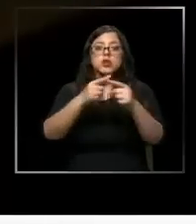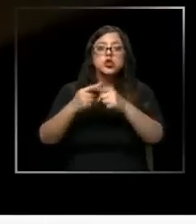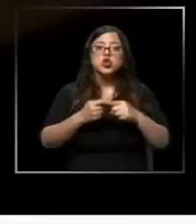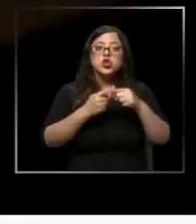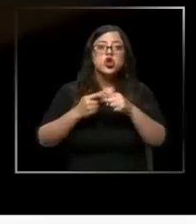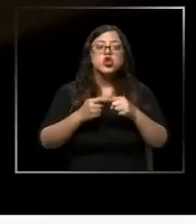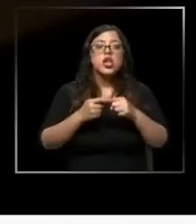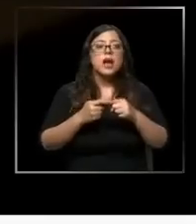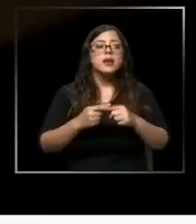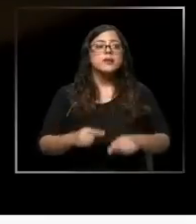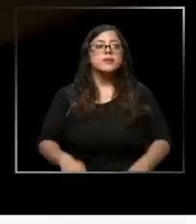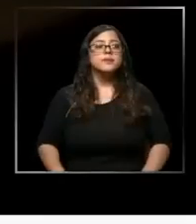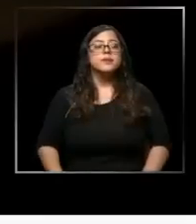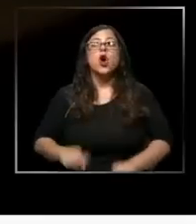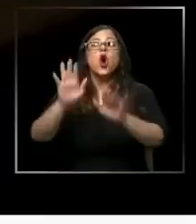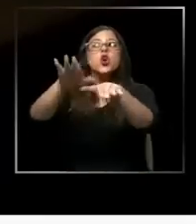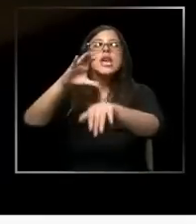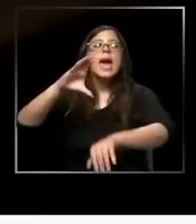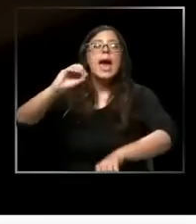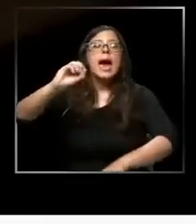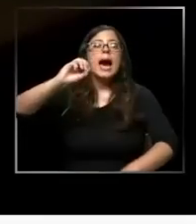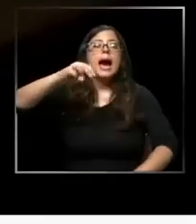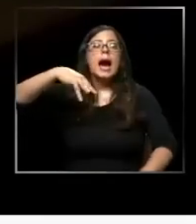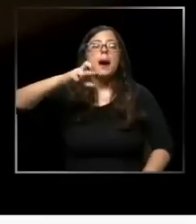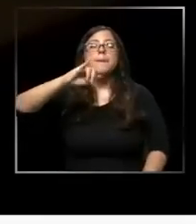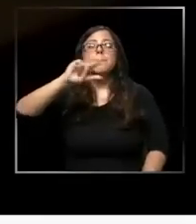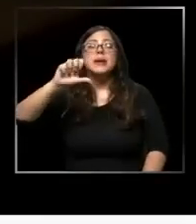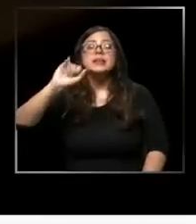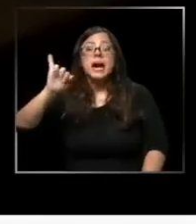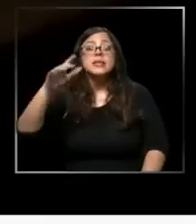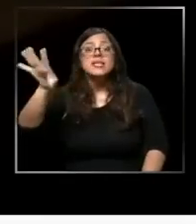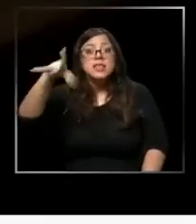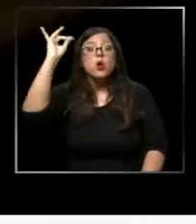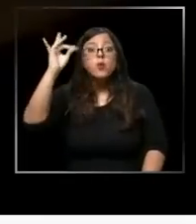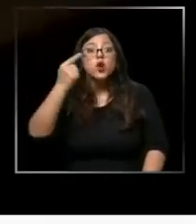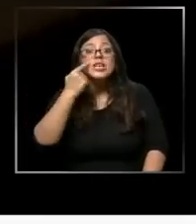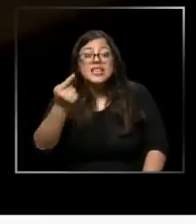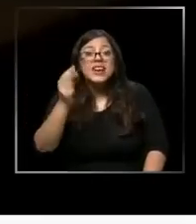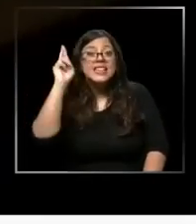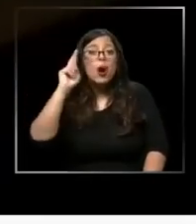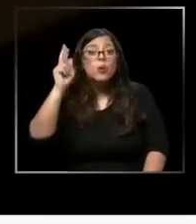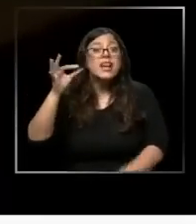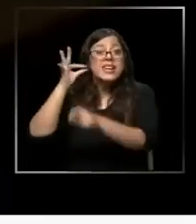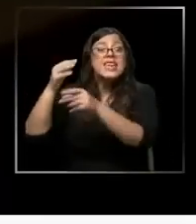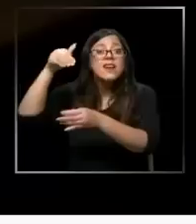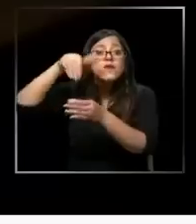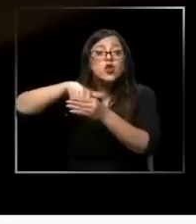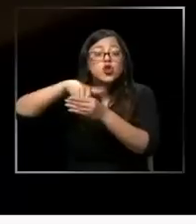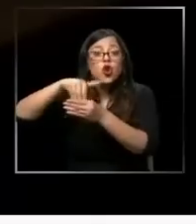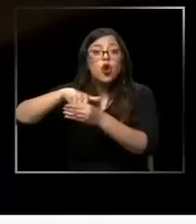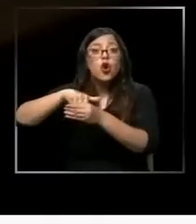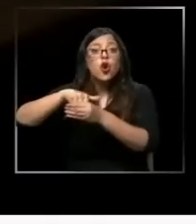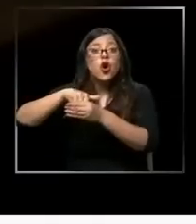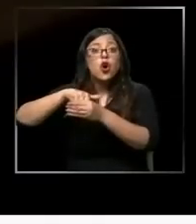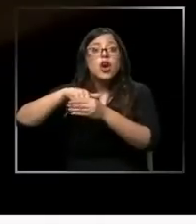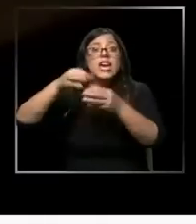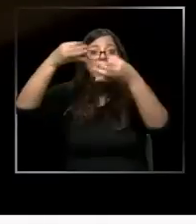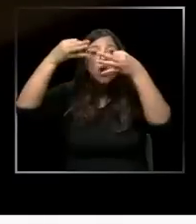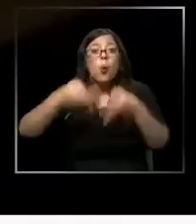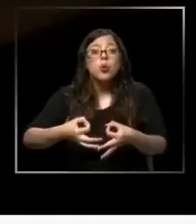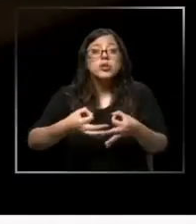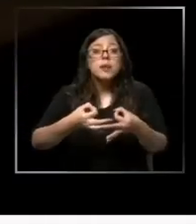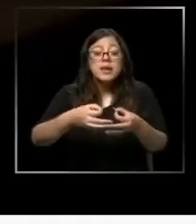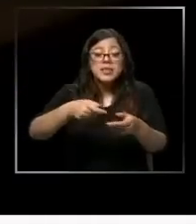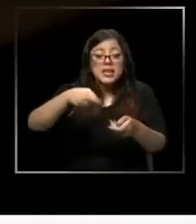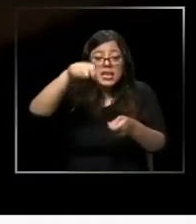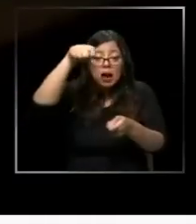social. La señora Campillay que se descubrió que ve, ¿se acuerda que yo le dije que ella votó y la chuntó en el hoyo? De la